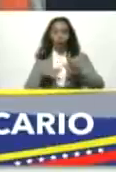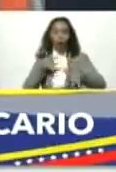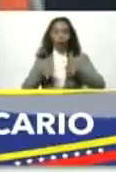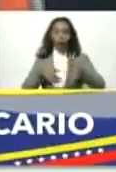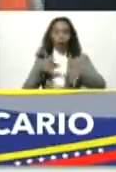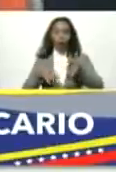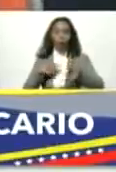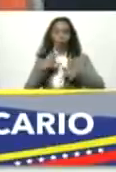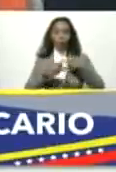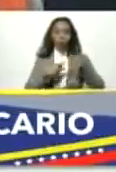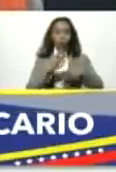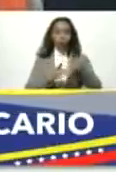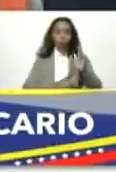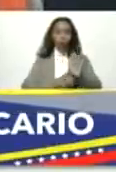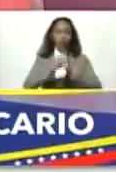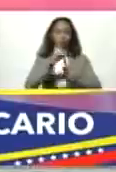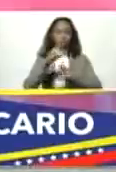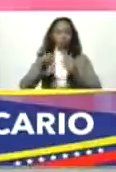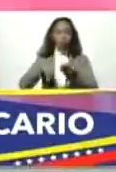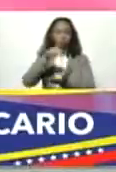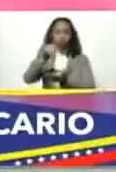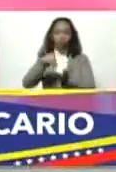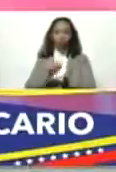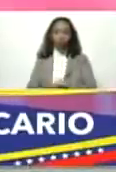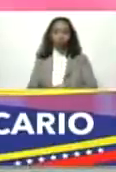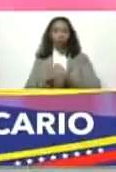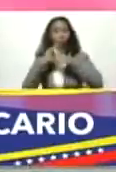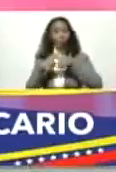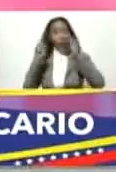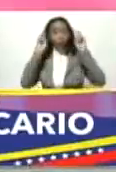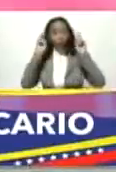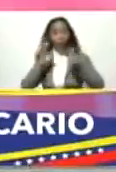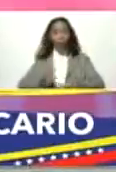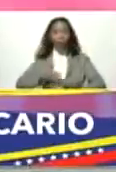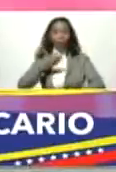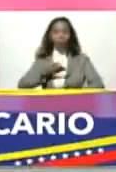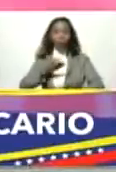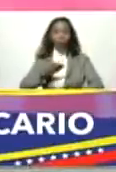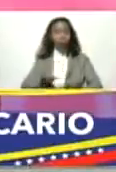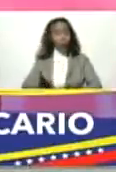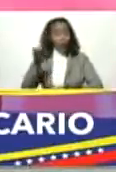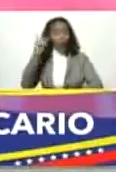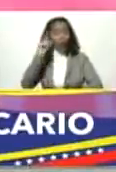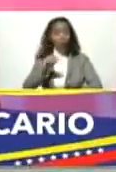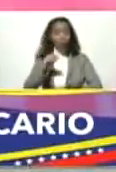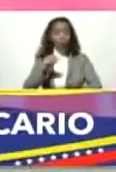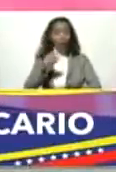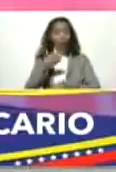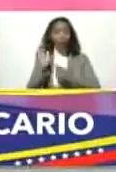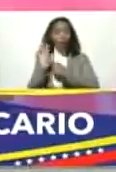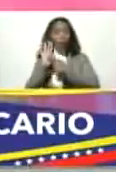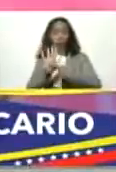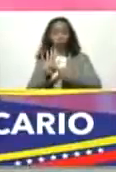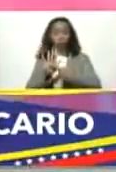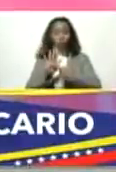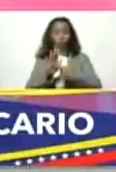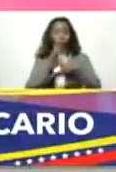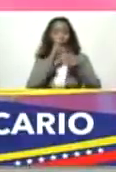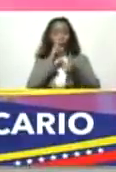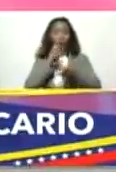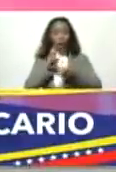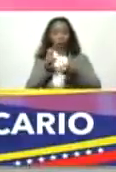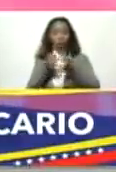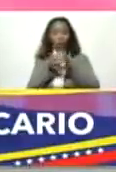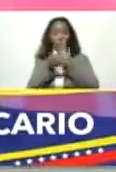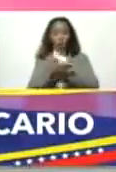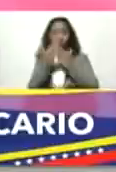productiva y el desarrollo nacional. Otro aspecto también que ha planteado la banca, presidente, tiene que ver con la expansión del crédito.